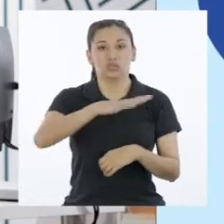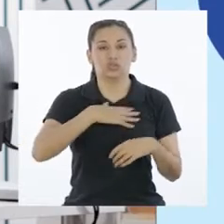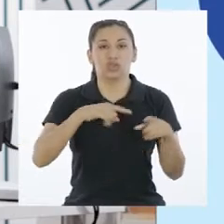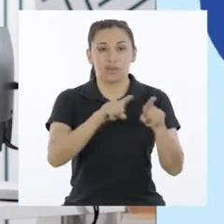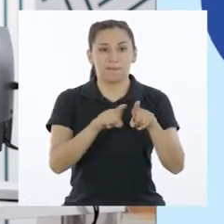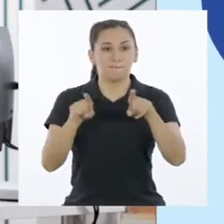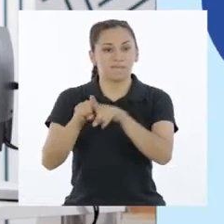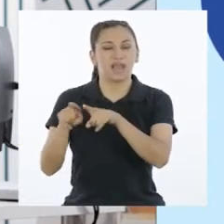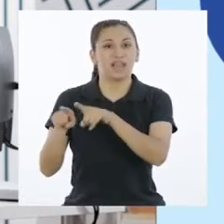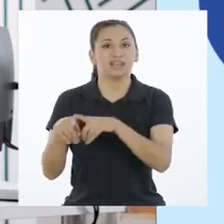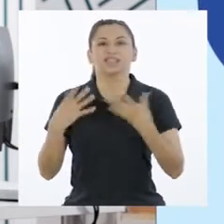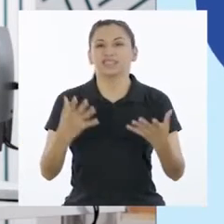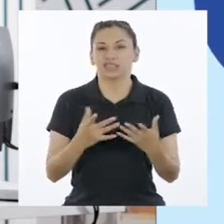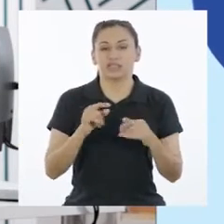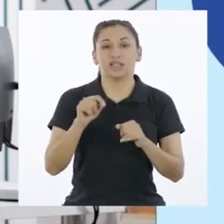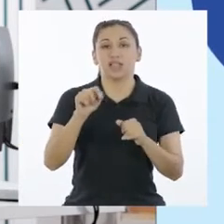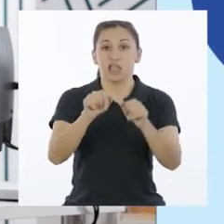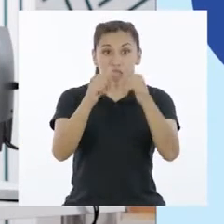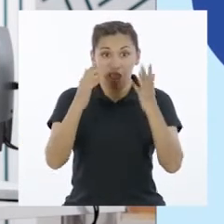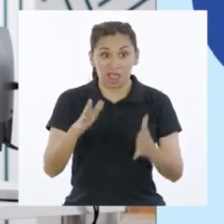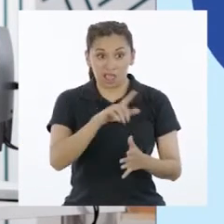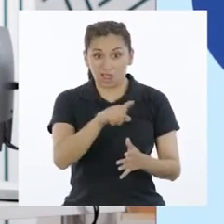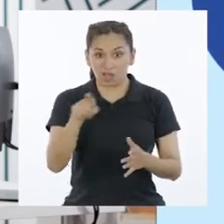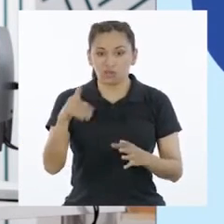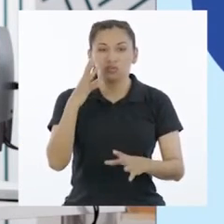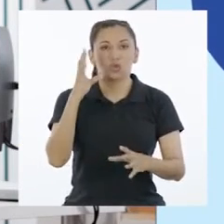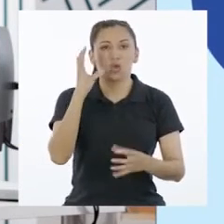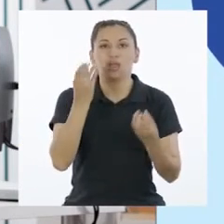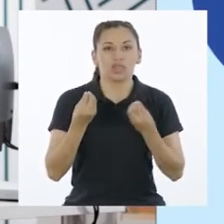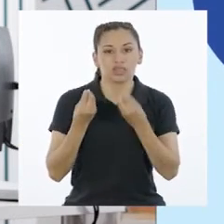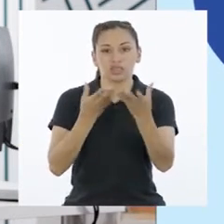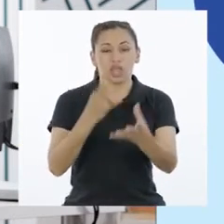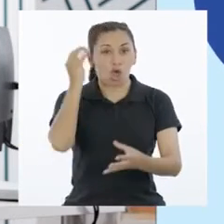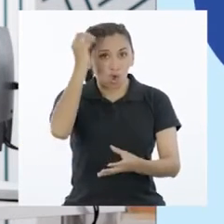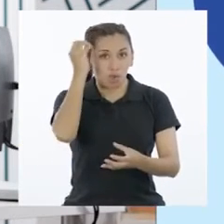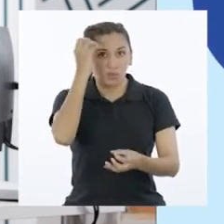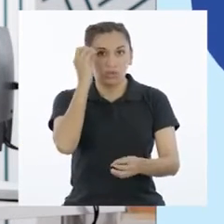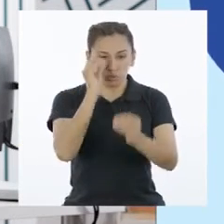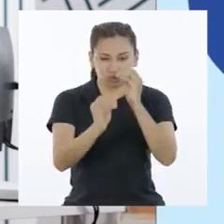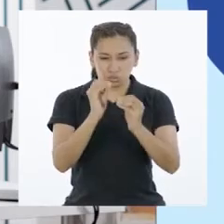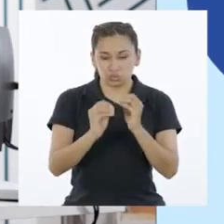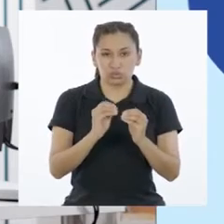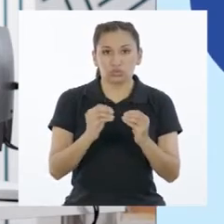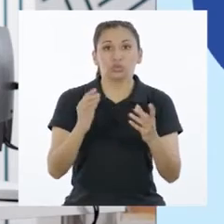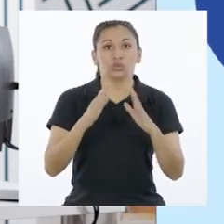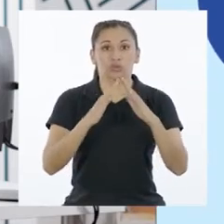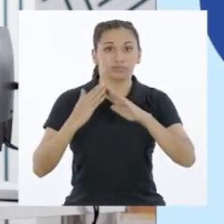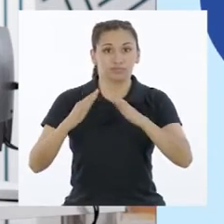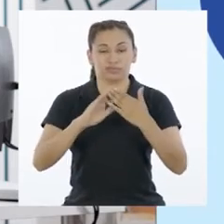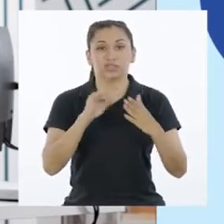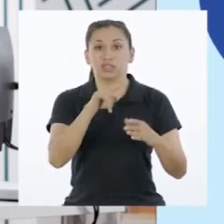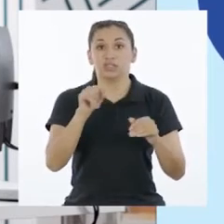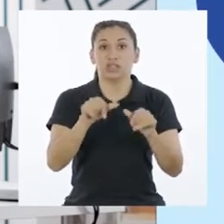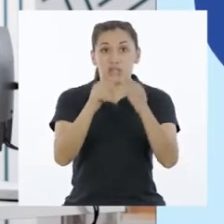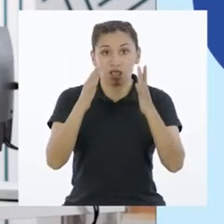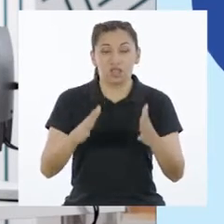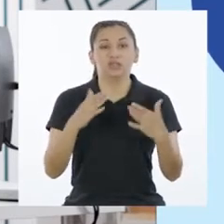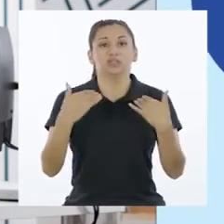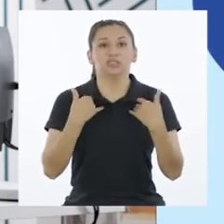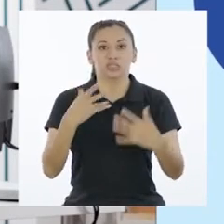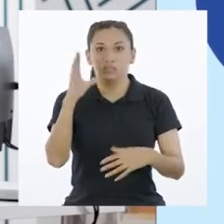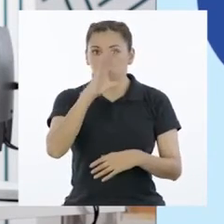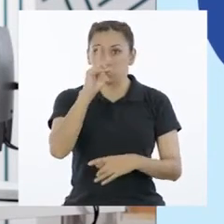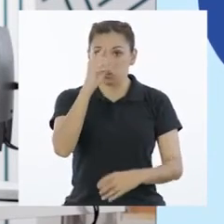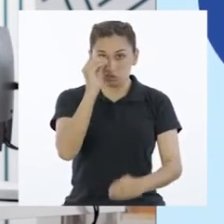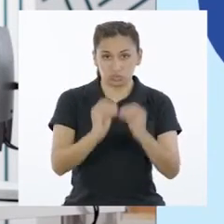Somos Pares, donde los estudiantes desarrollan asuntos públicos. Y para ello, primero, los estudiantes tienen que elegir